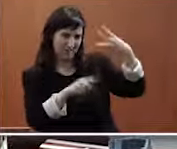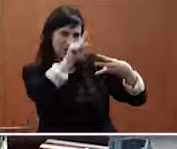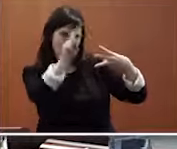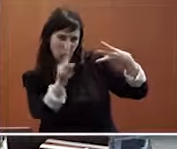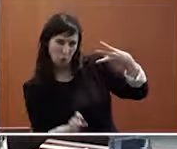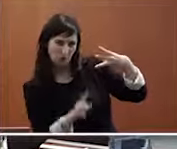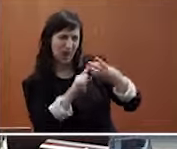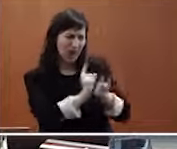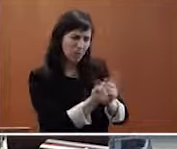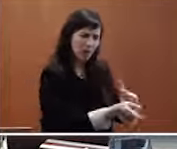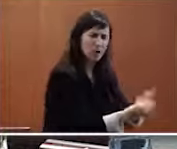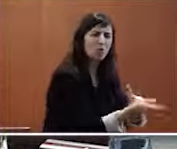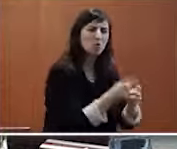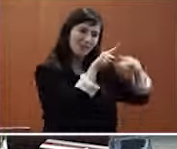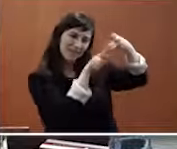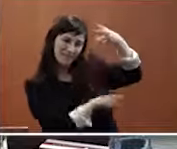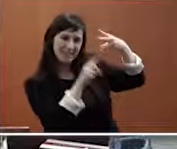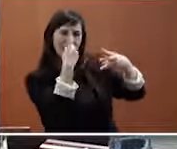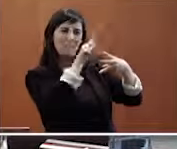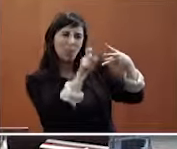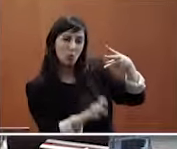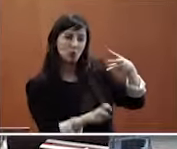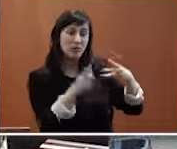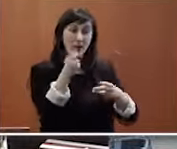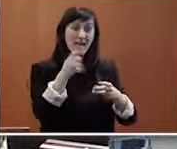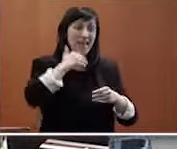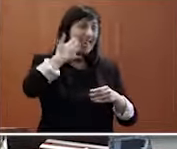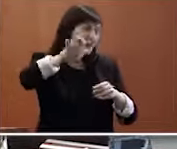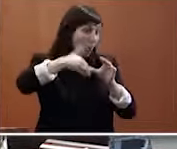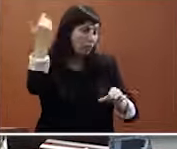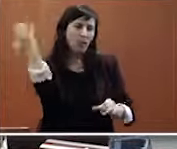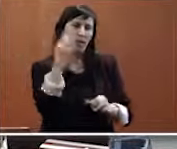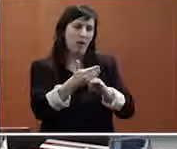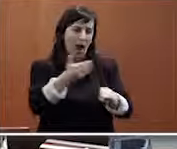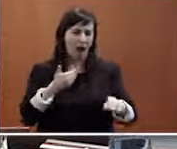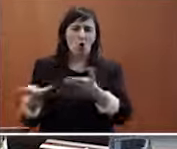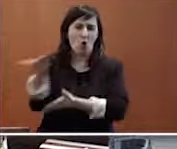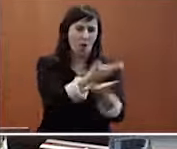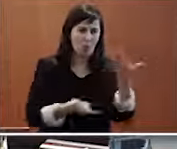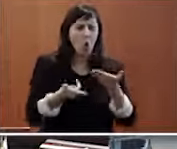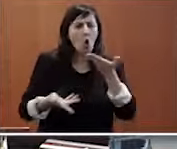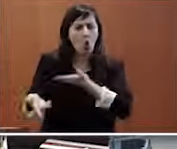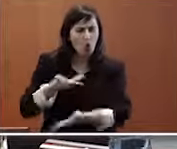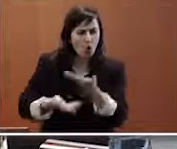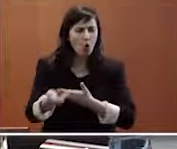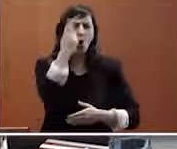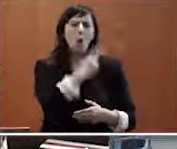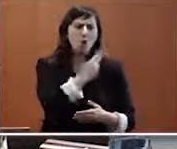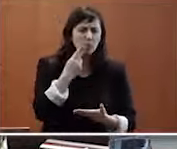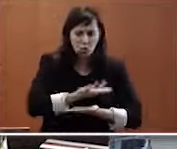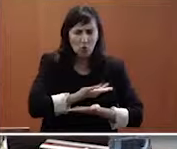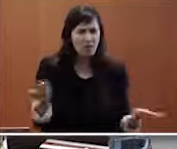este cambio. A innovación exixe relación colaborativa entre colegas, exixe cooperación, compromiso e